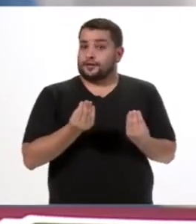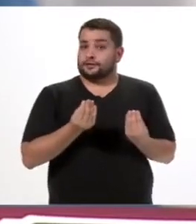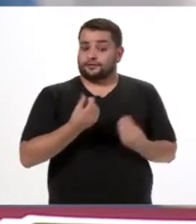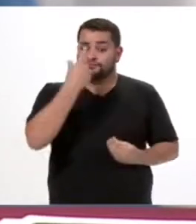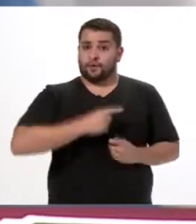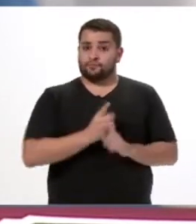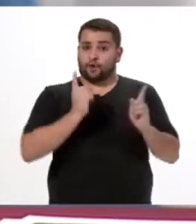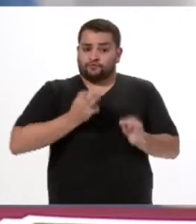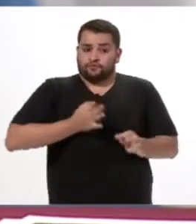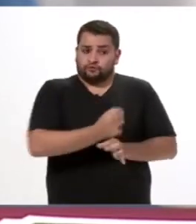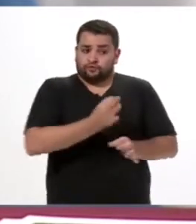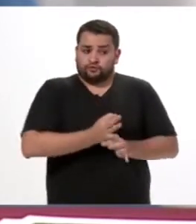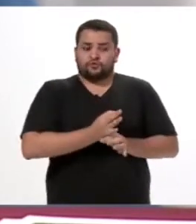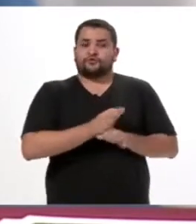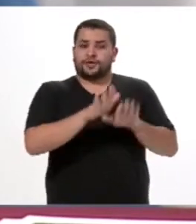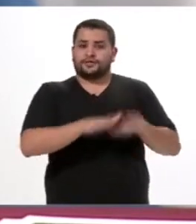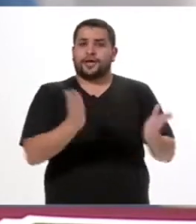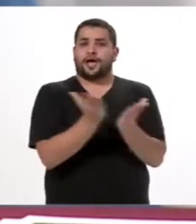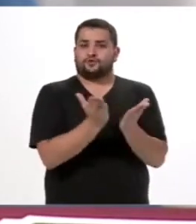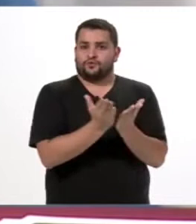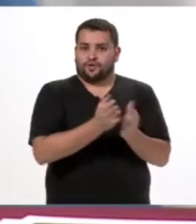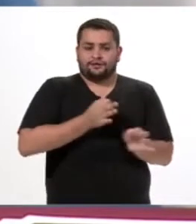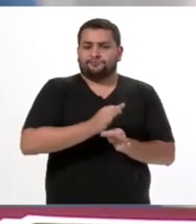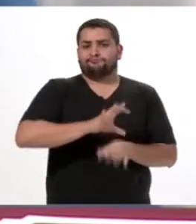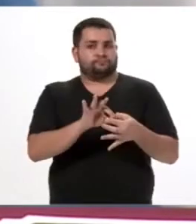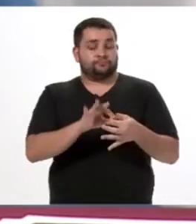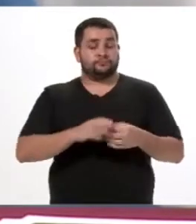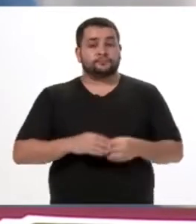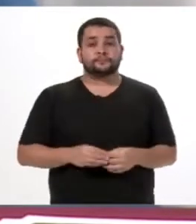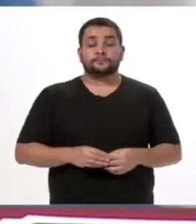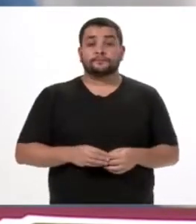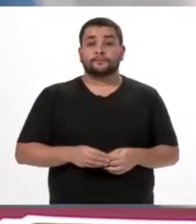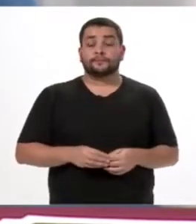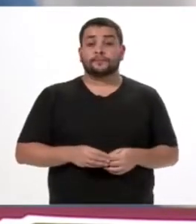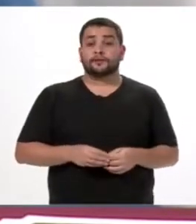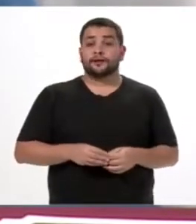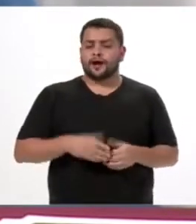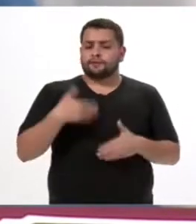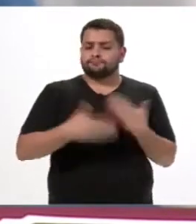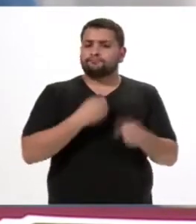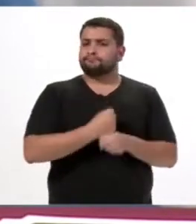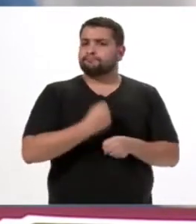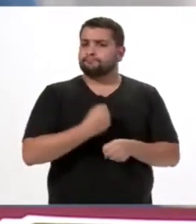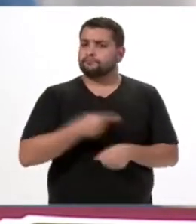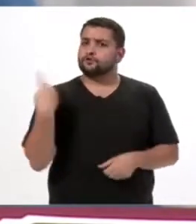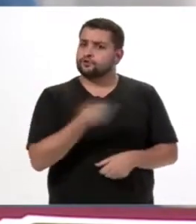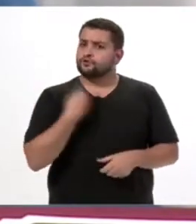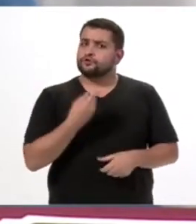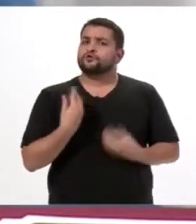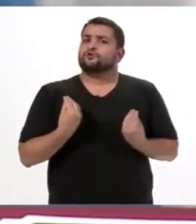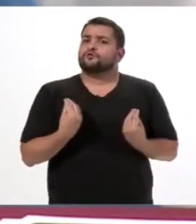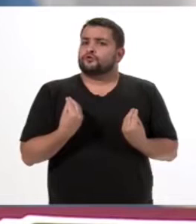educadores y todos los estudiantes del territorio provincial. Al principio de la tarea, nosotros les encomendamos a